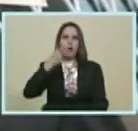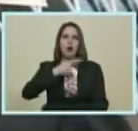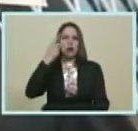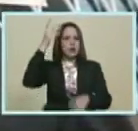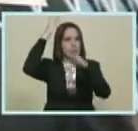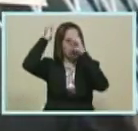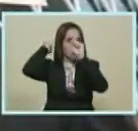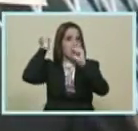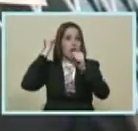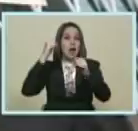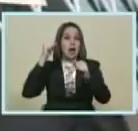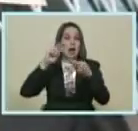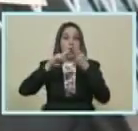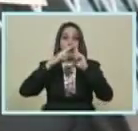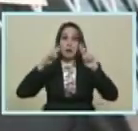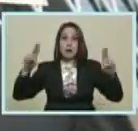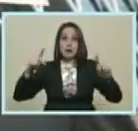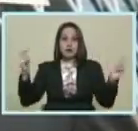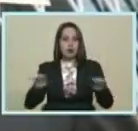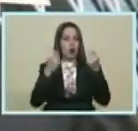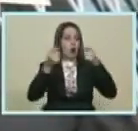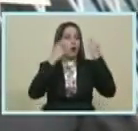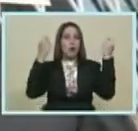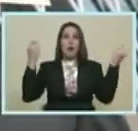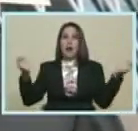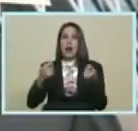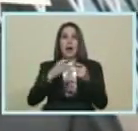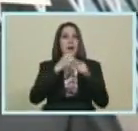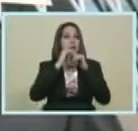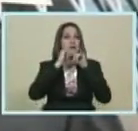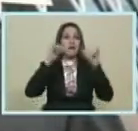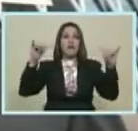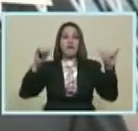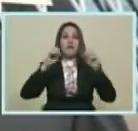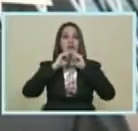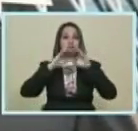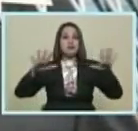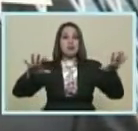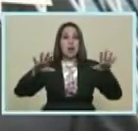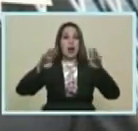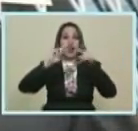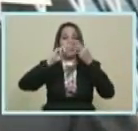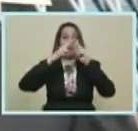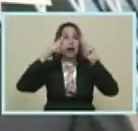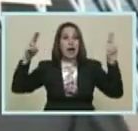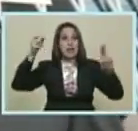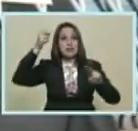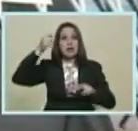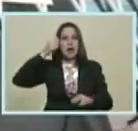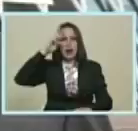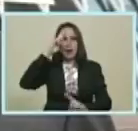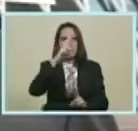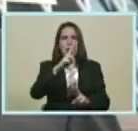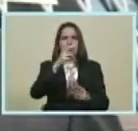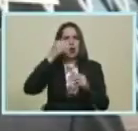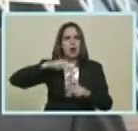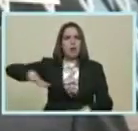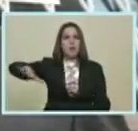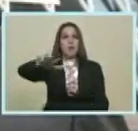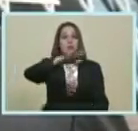Bolivariana De paz Promueve La paz mundial Promueve El respeto A la autodeterminación De los pueblos Promueve La